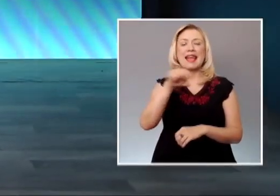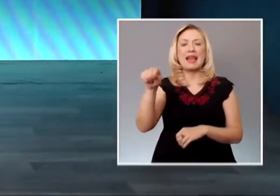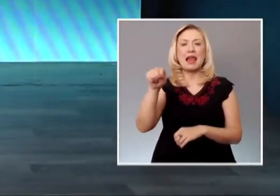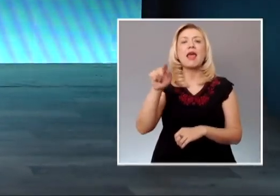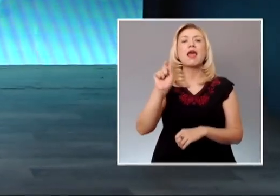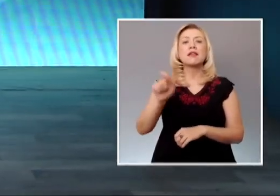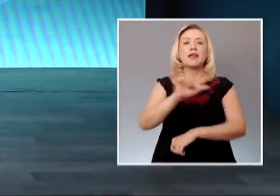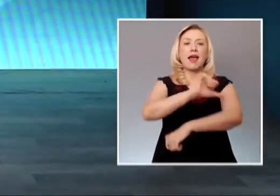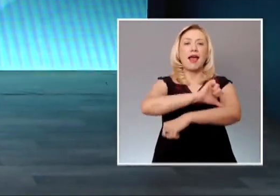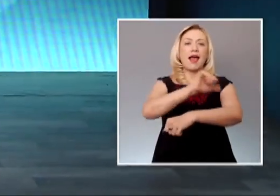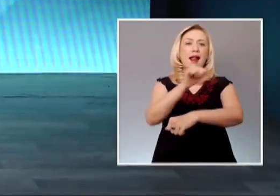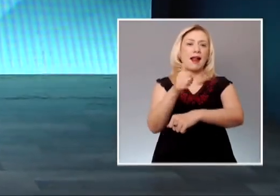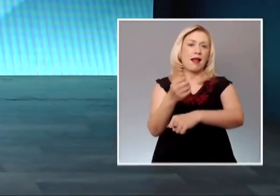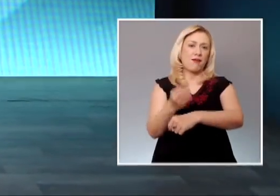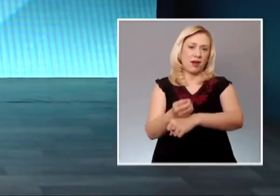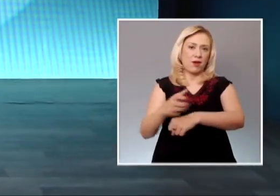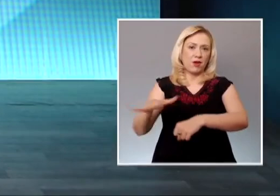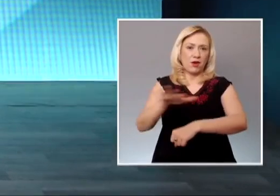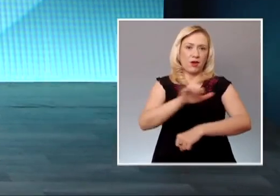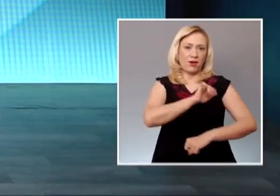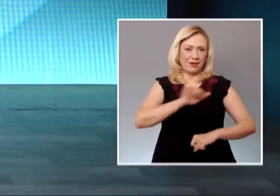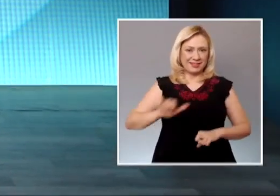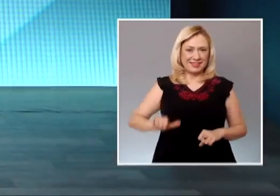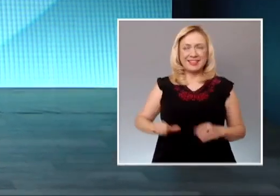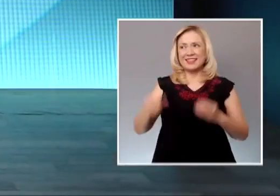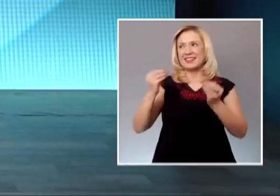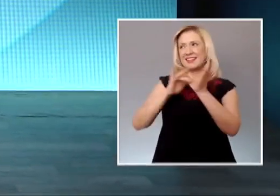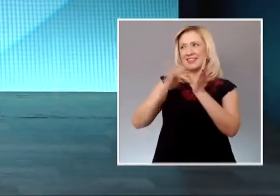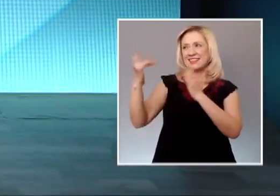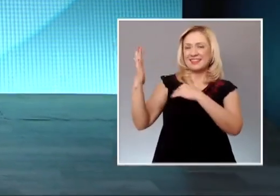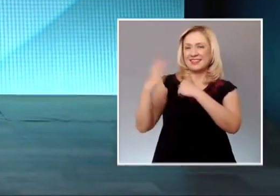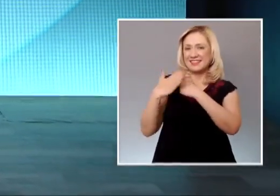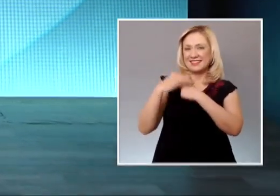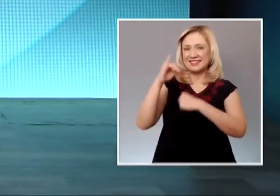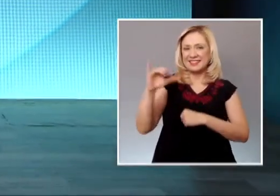Muchas gracias por tu reporte, Juan Carlos, y muy buena tarde.